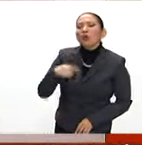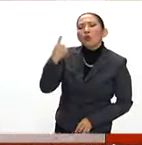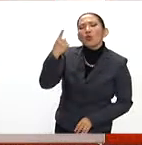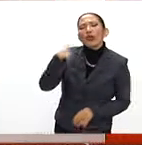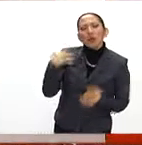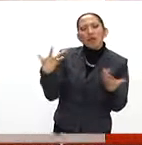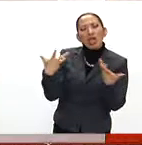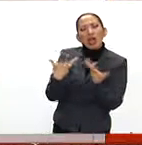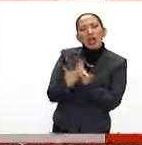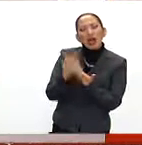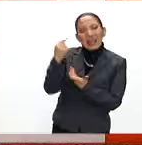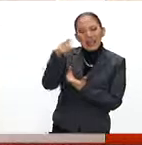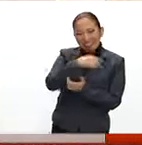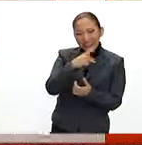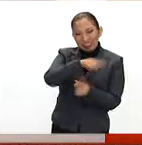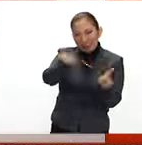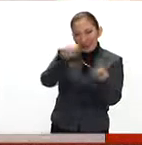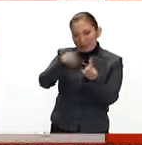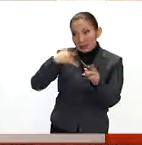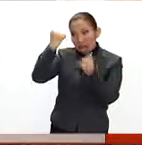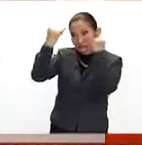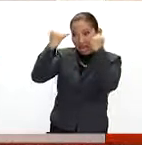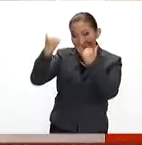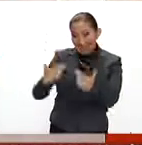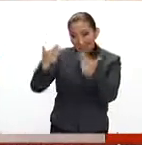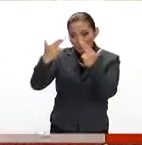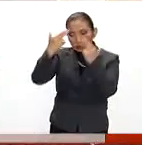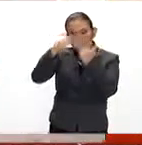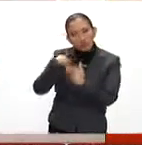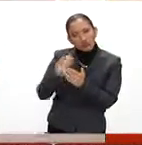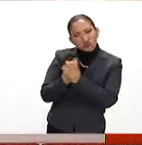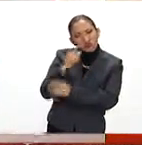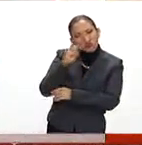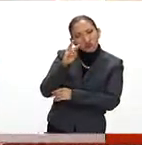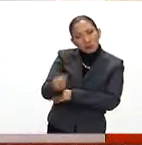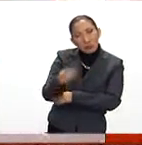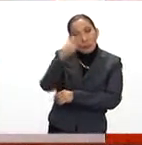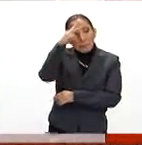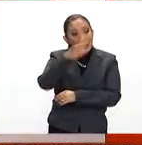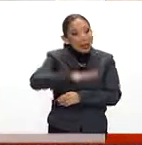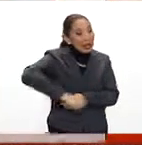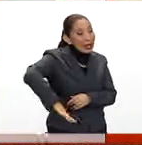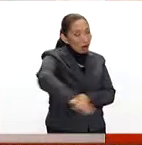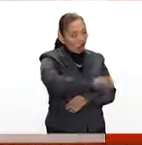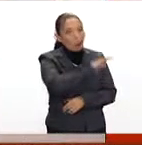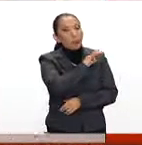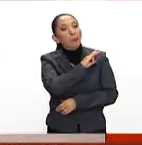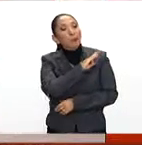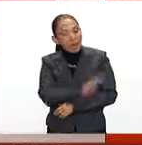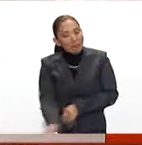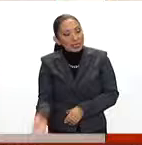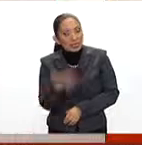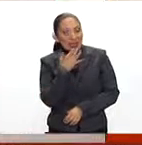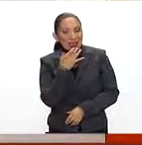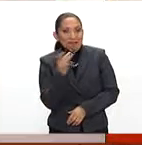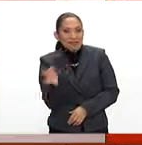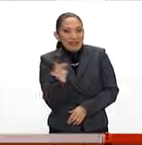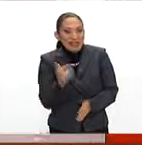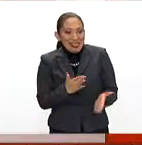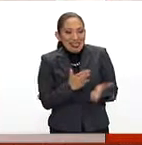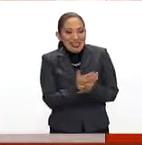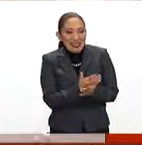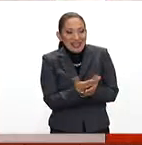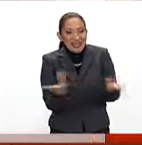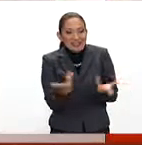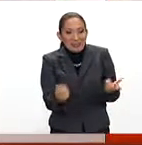estructura financiera y talento para nuestro producto físico en el hardware. Y pues bueno, básicamente somos un equipo